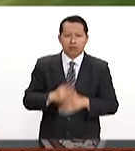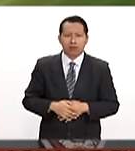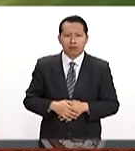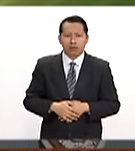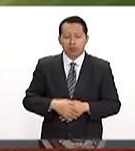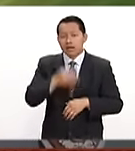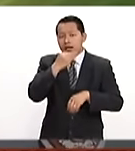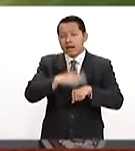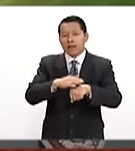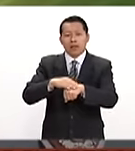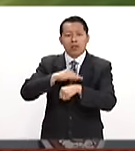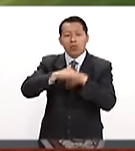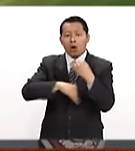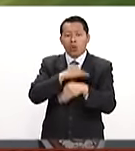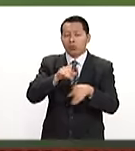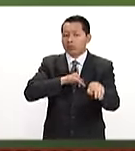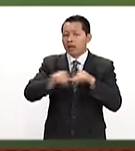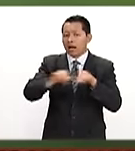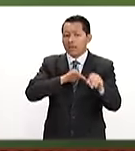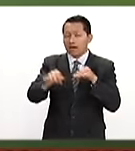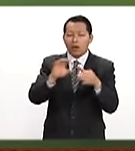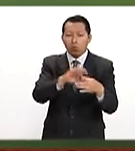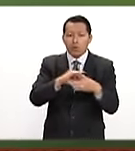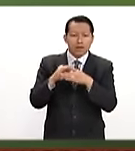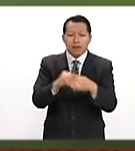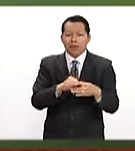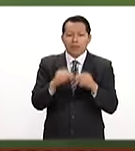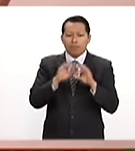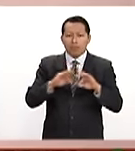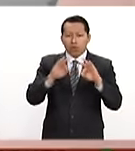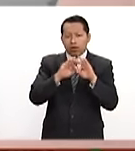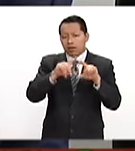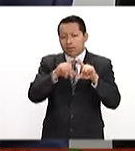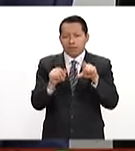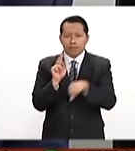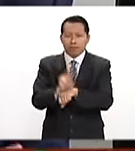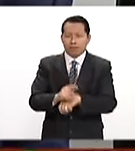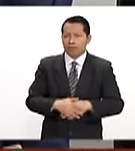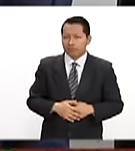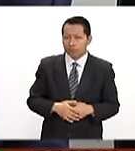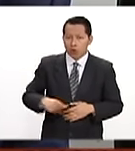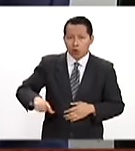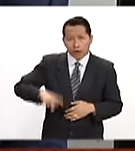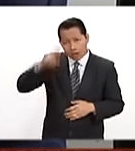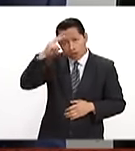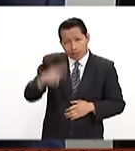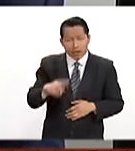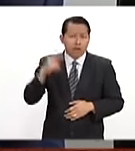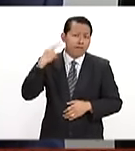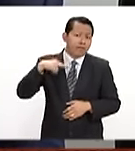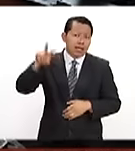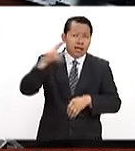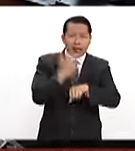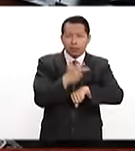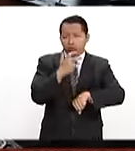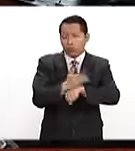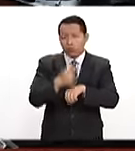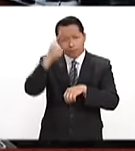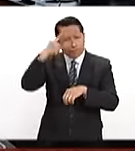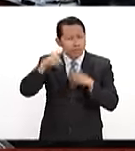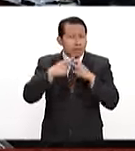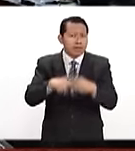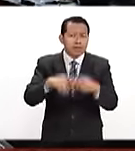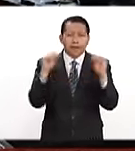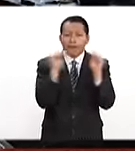convoca a todos a trabajar en unidad. Velar por el interés nacional. El gobierno de México viaja a los Estados Unidos para